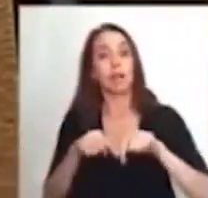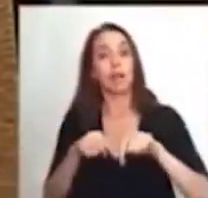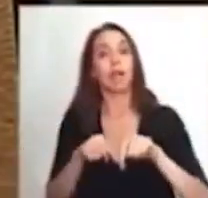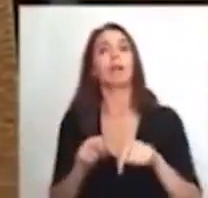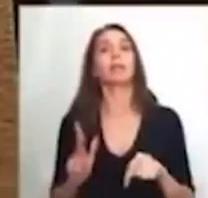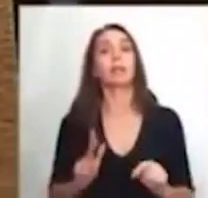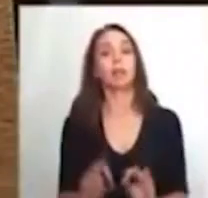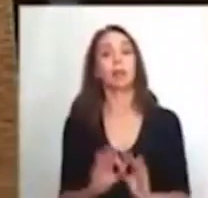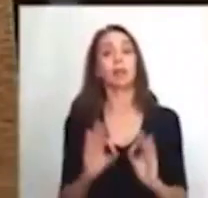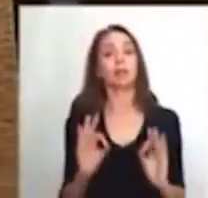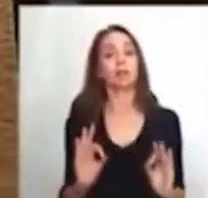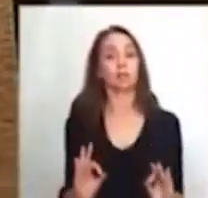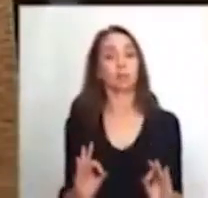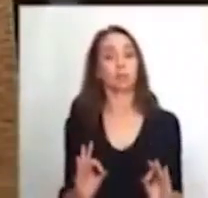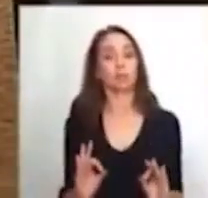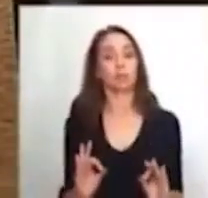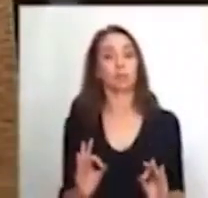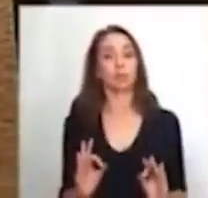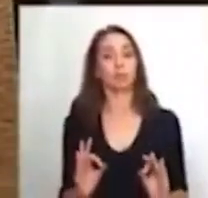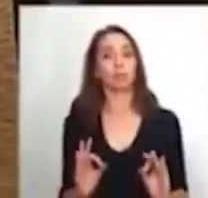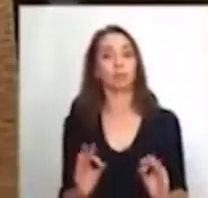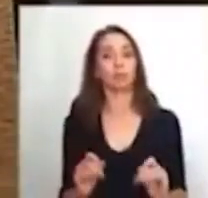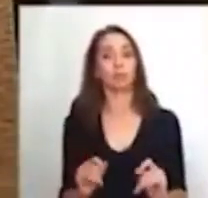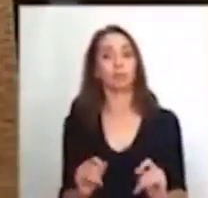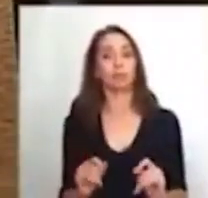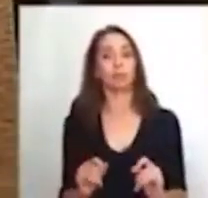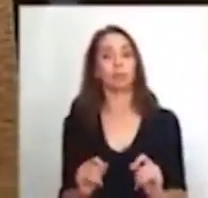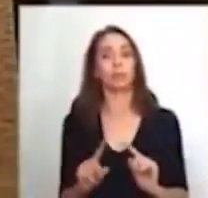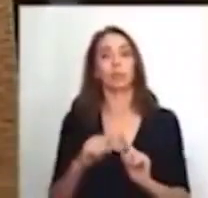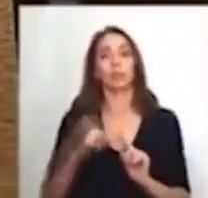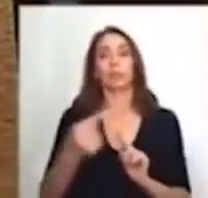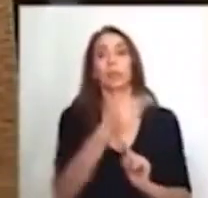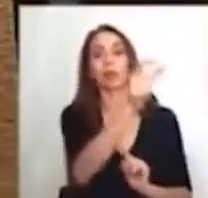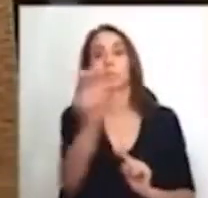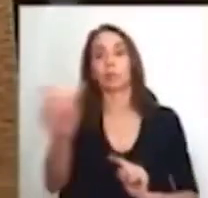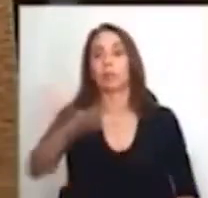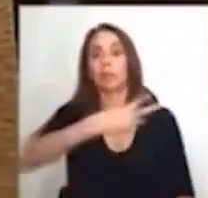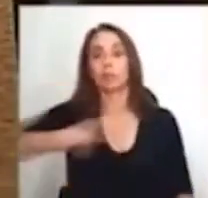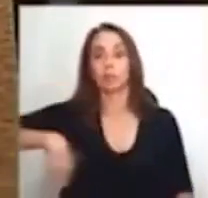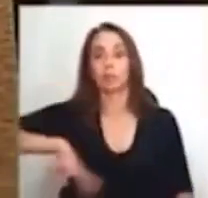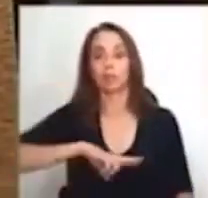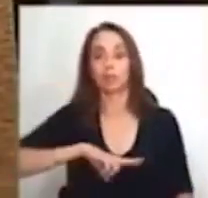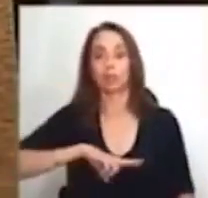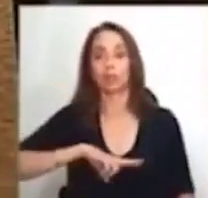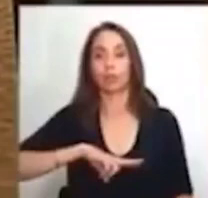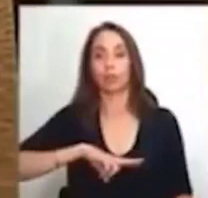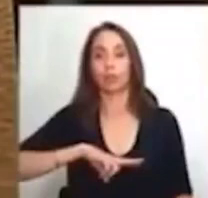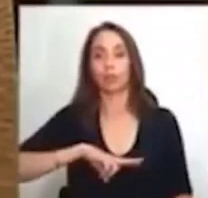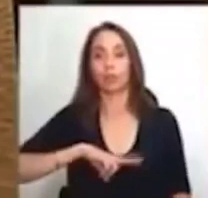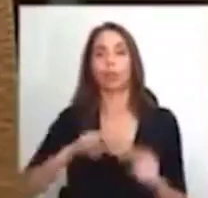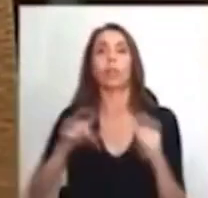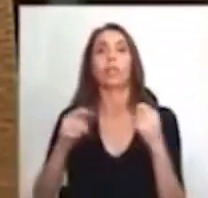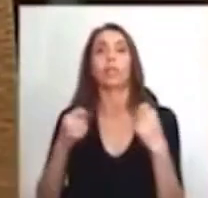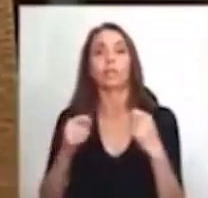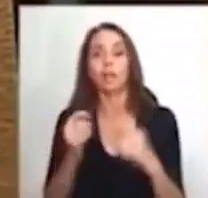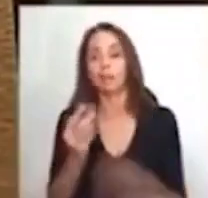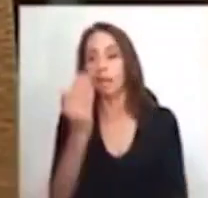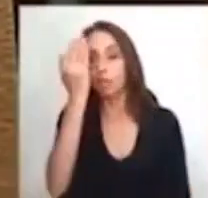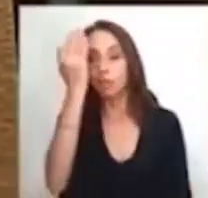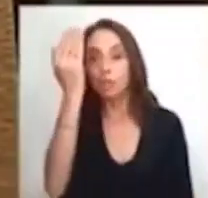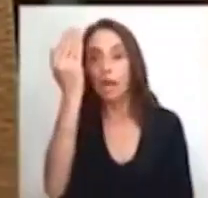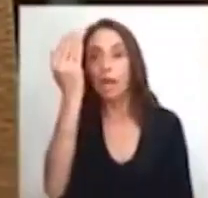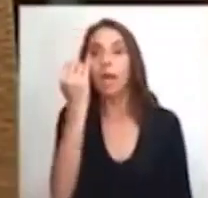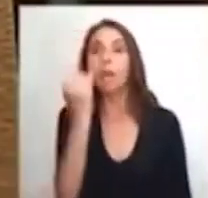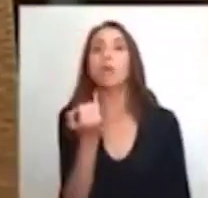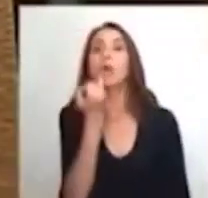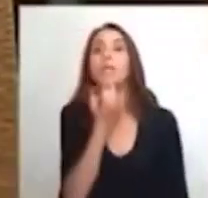respecto del resto de nosotros de tratarnos, de saludarnos en el idioma que